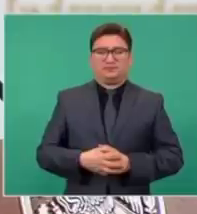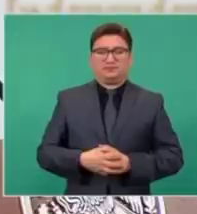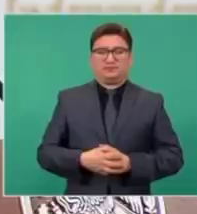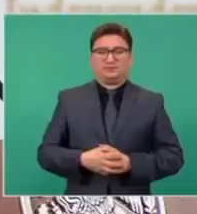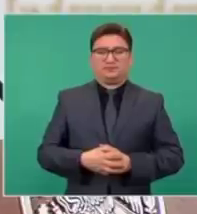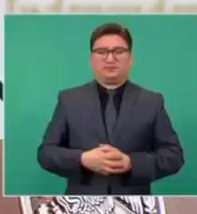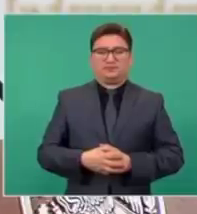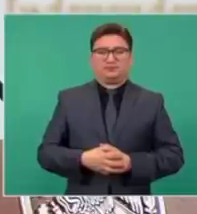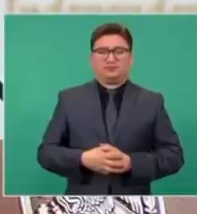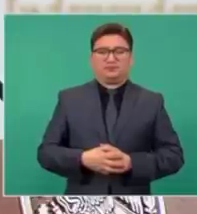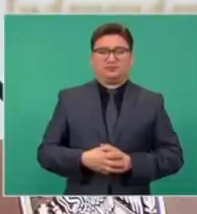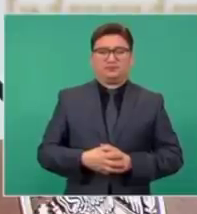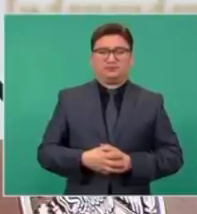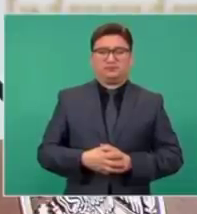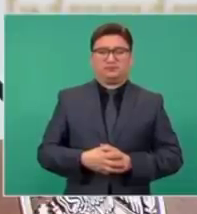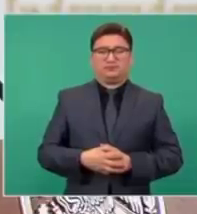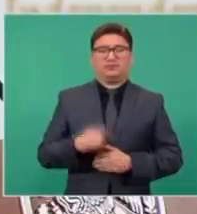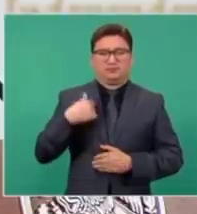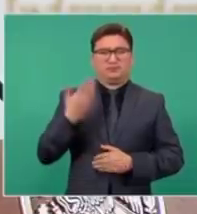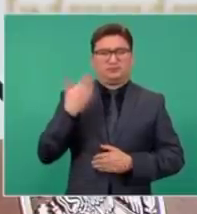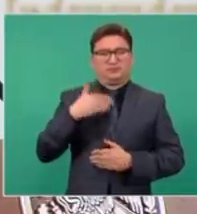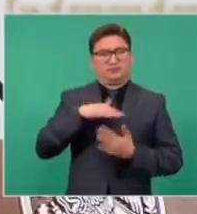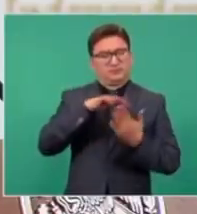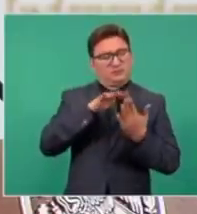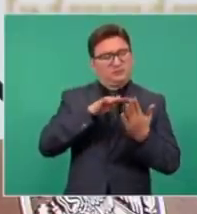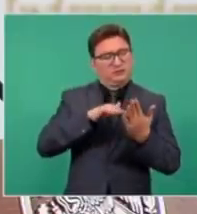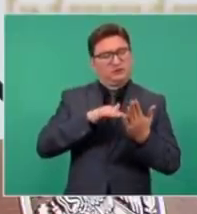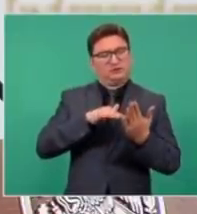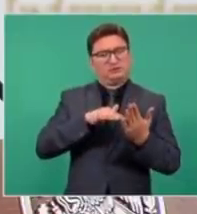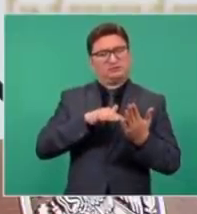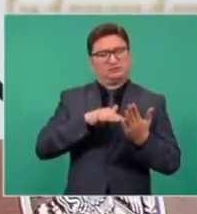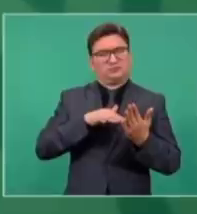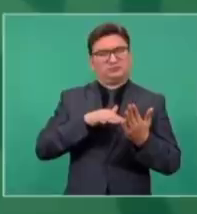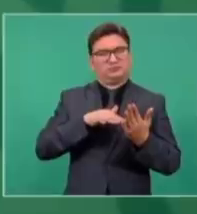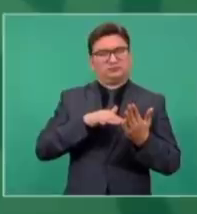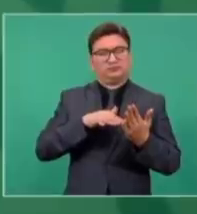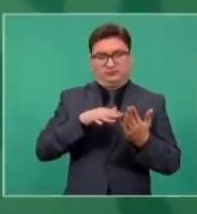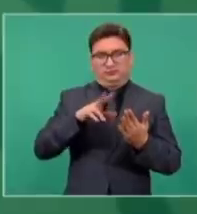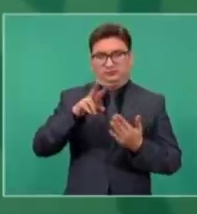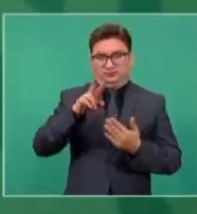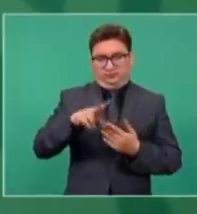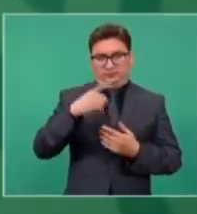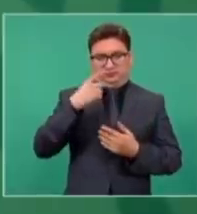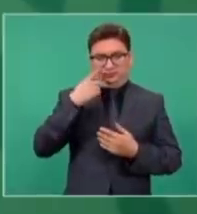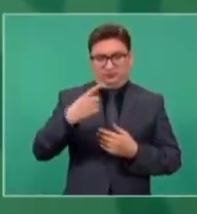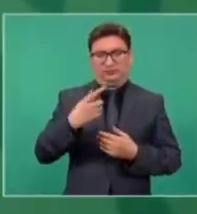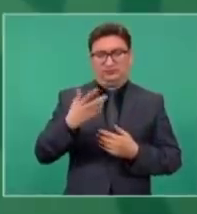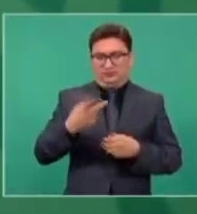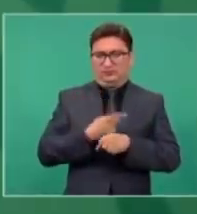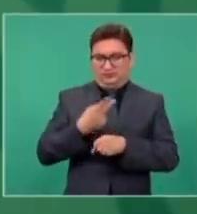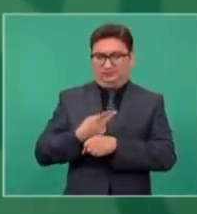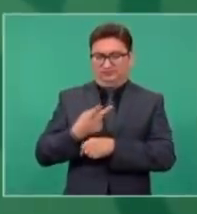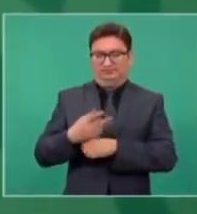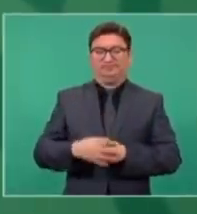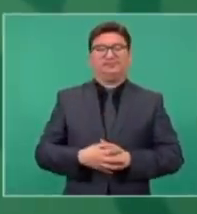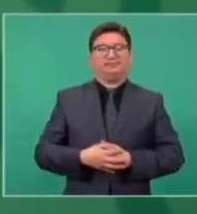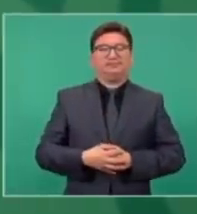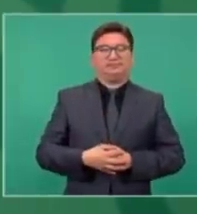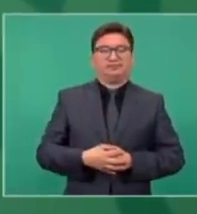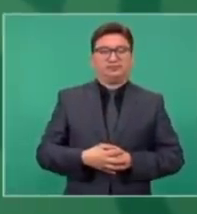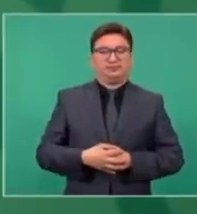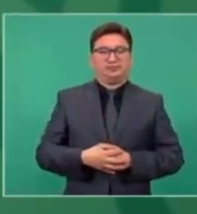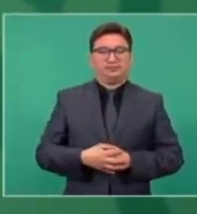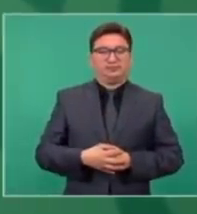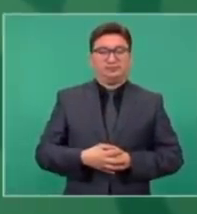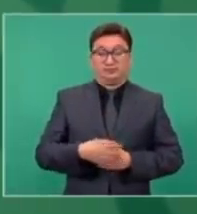He estado yo leyendo para que vean cuánta hipocresía hay en todo esto. Y